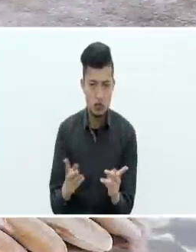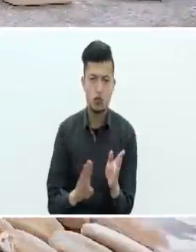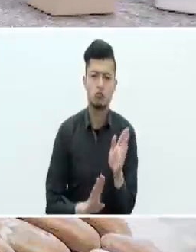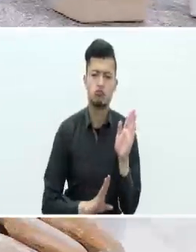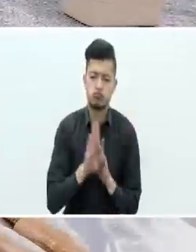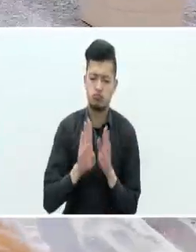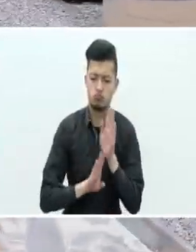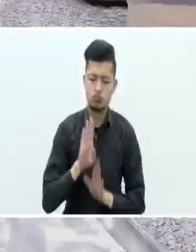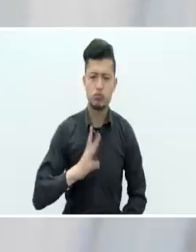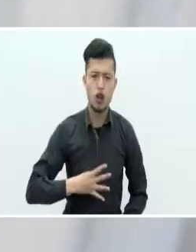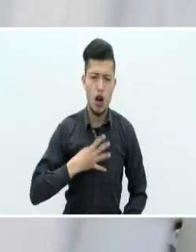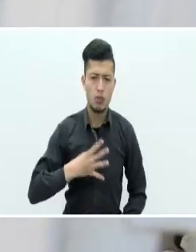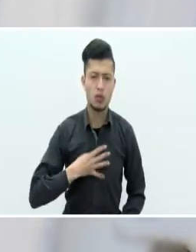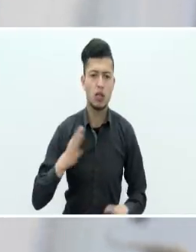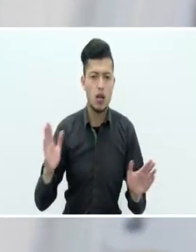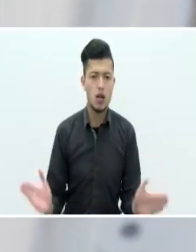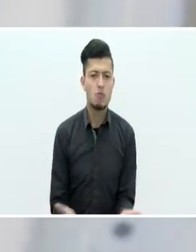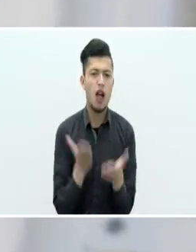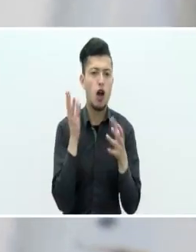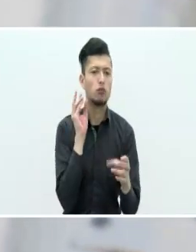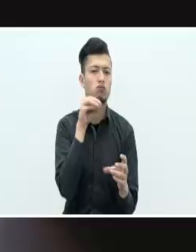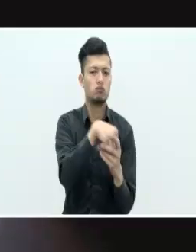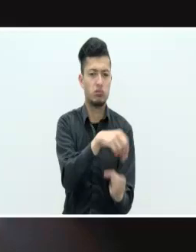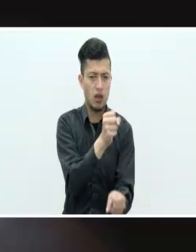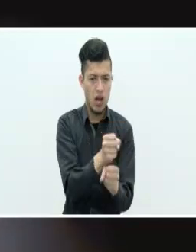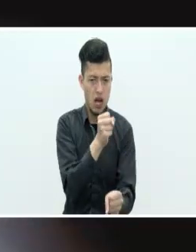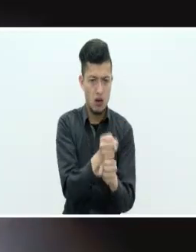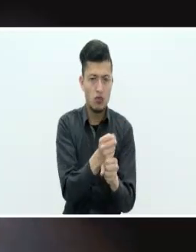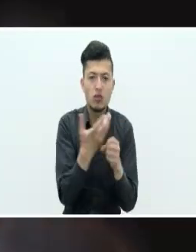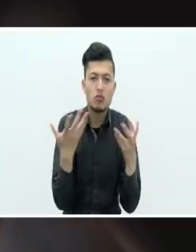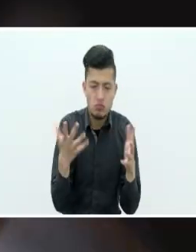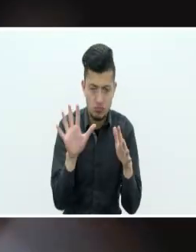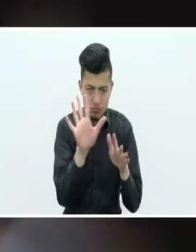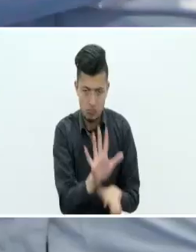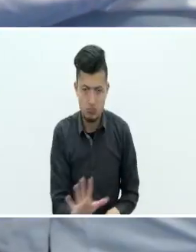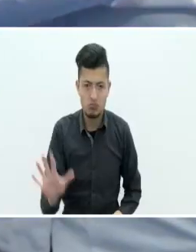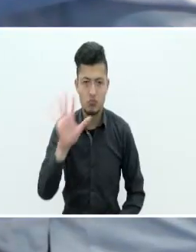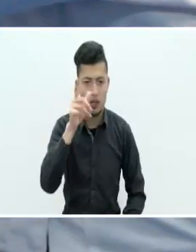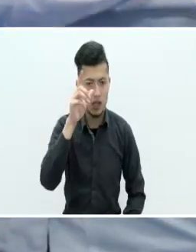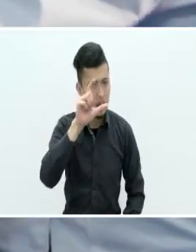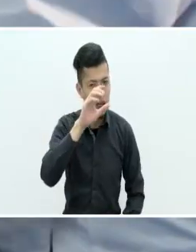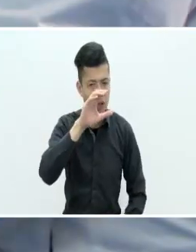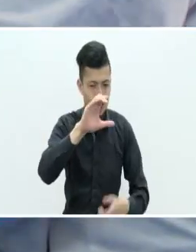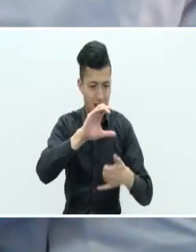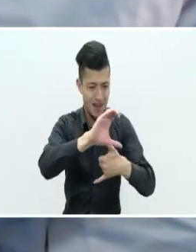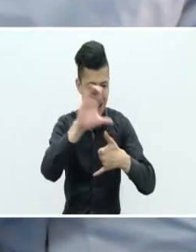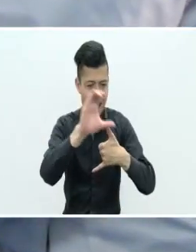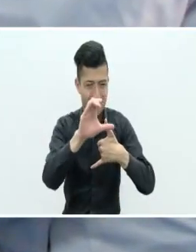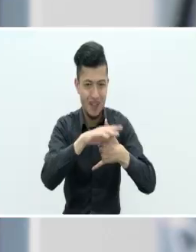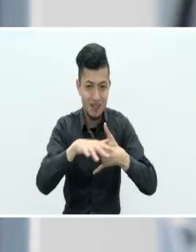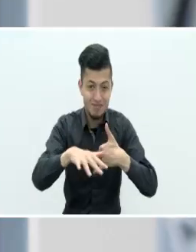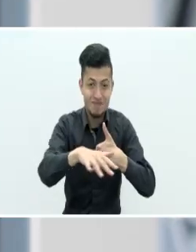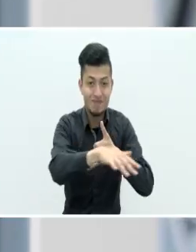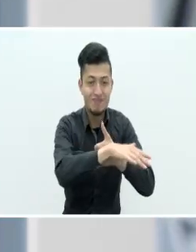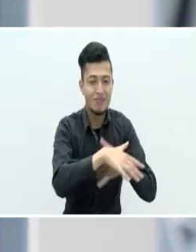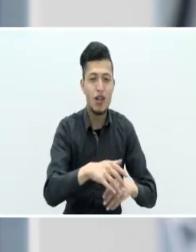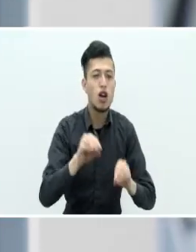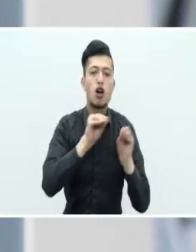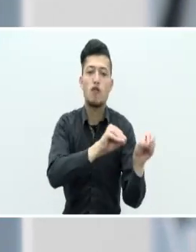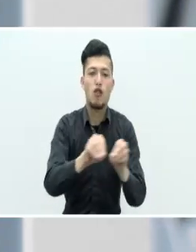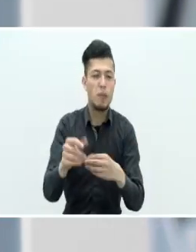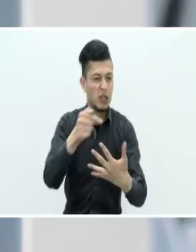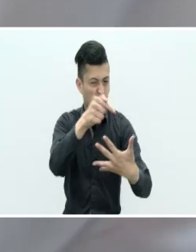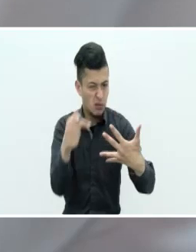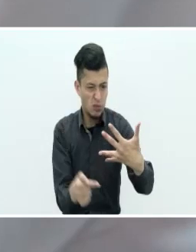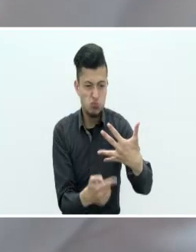competencias para una adecuada inserción en el mundo laboral en la región Caribe. Son cinco ambientes de formación dotados de